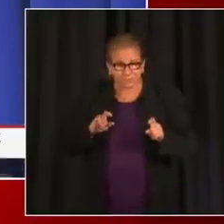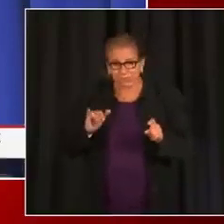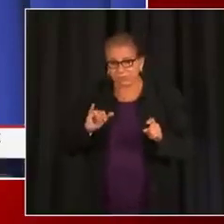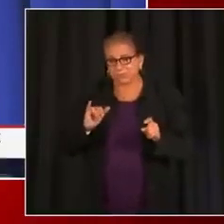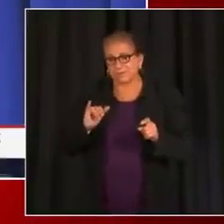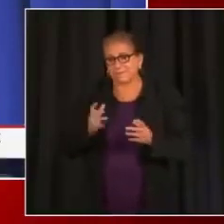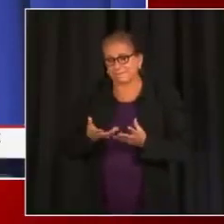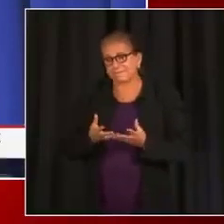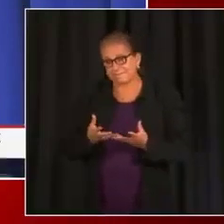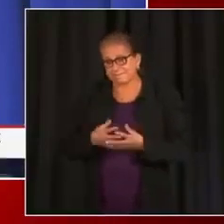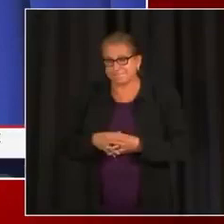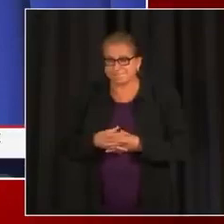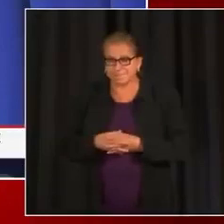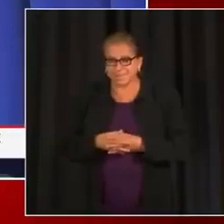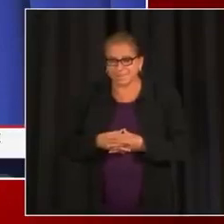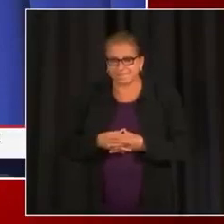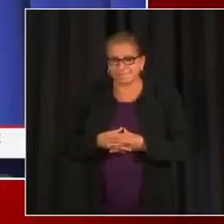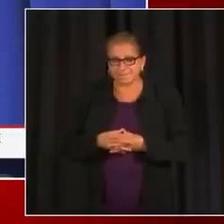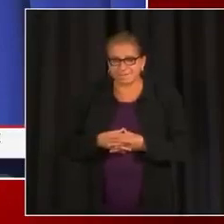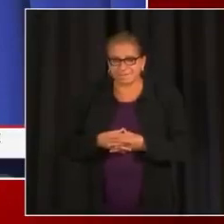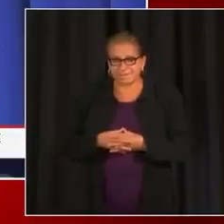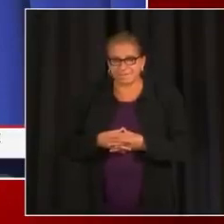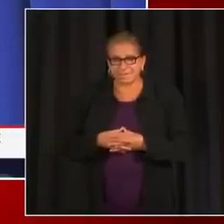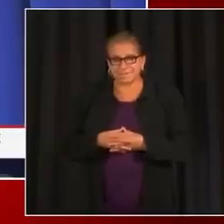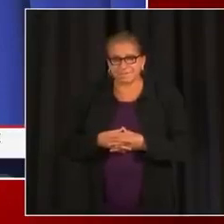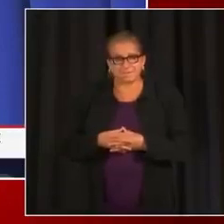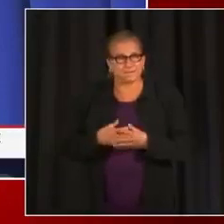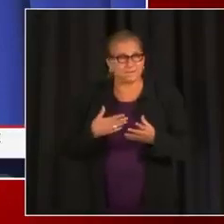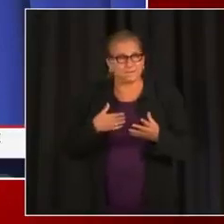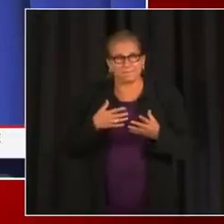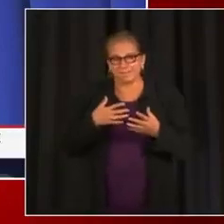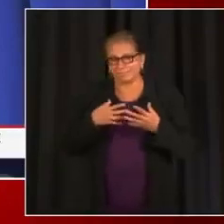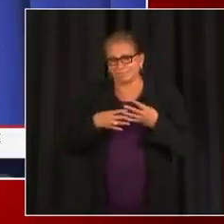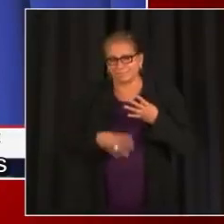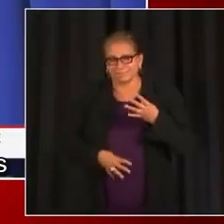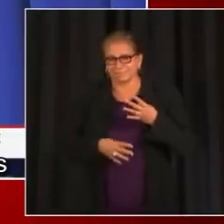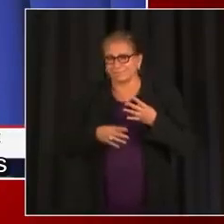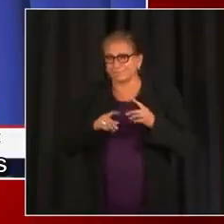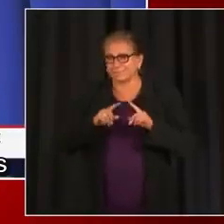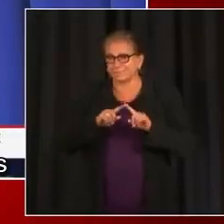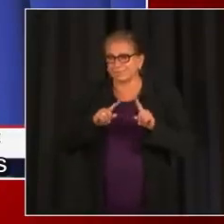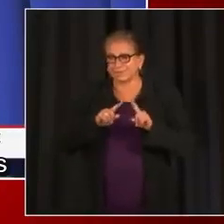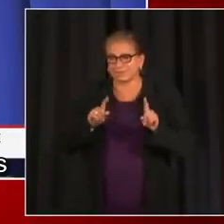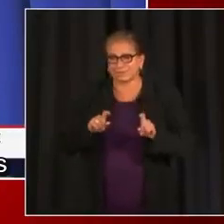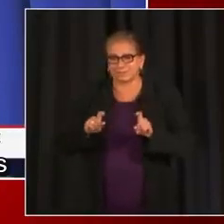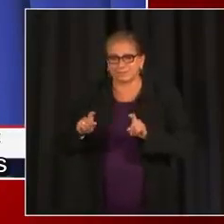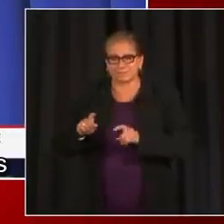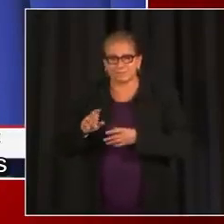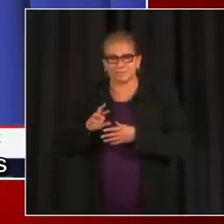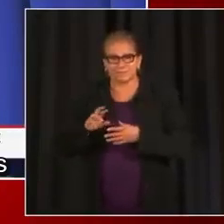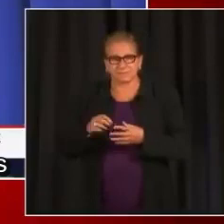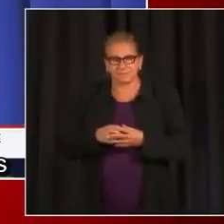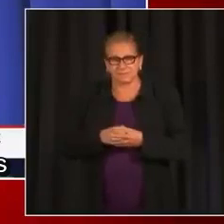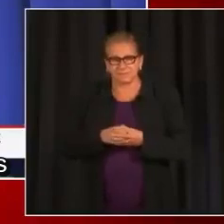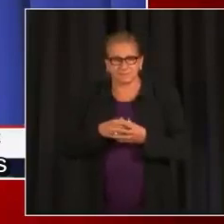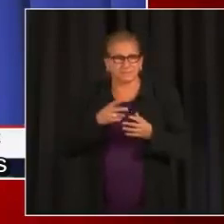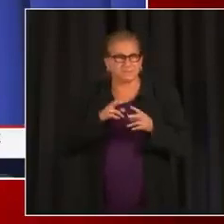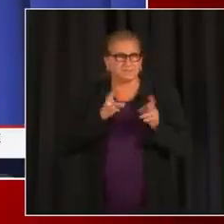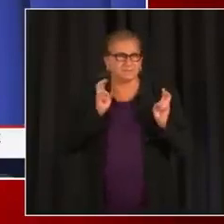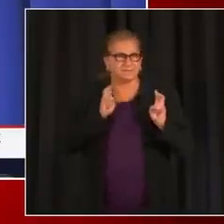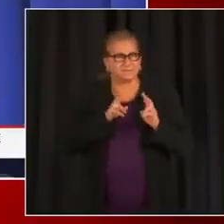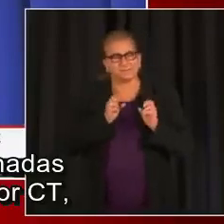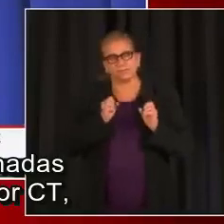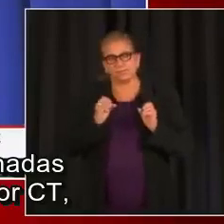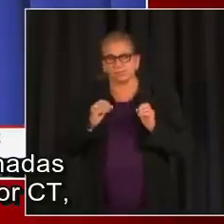tiene que ser una muestra muy específica y podrían haber otros factores que entran en juego.